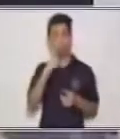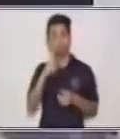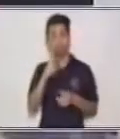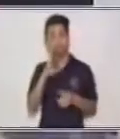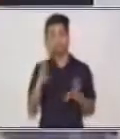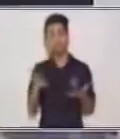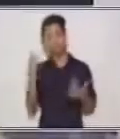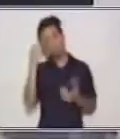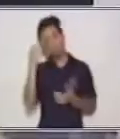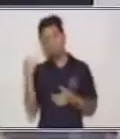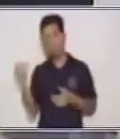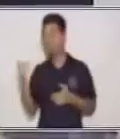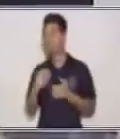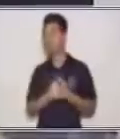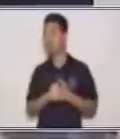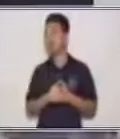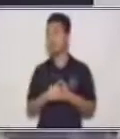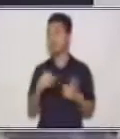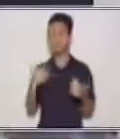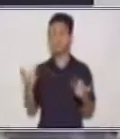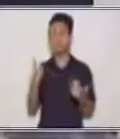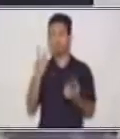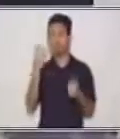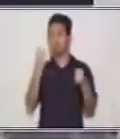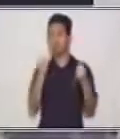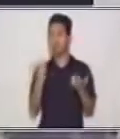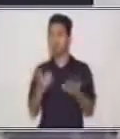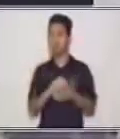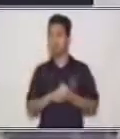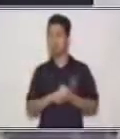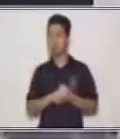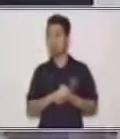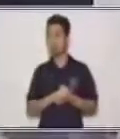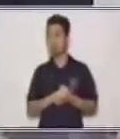les dé alguna idea. ¿Qué hago para guardar estos dos carros ahora?